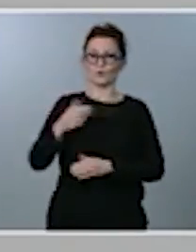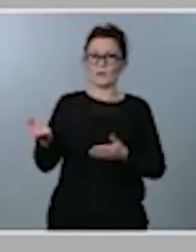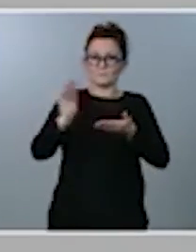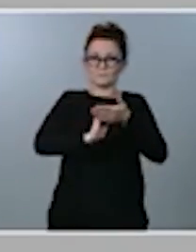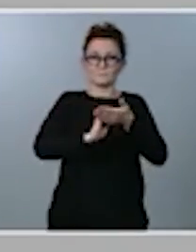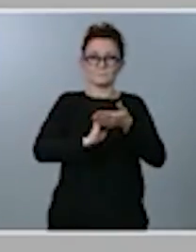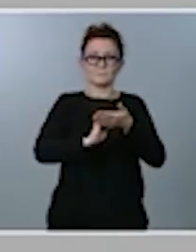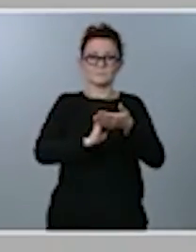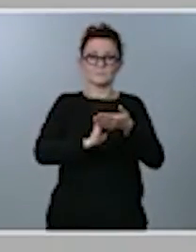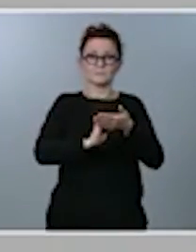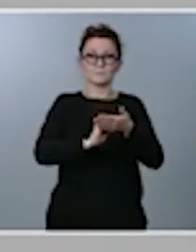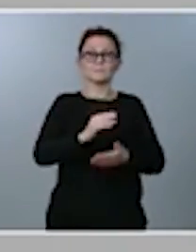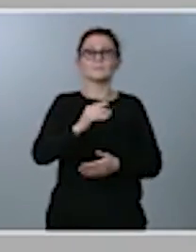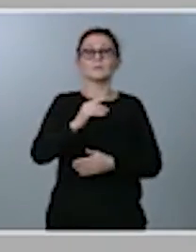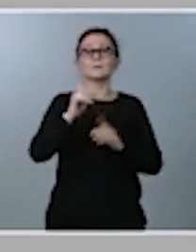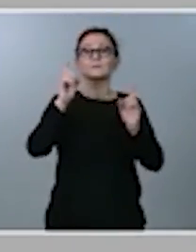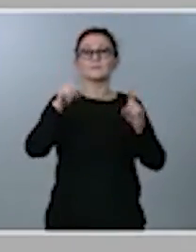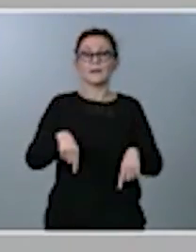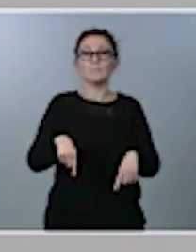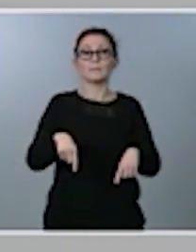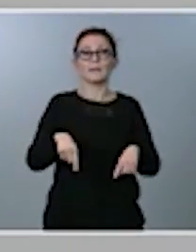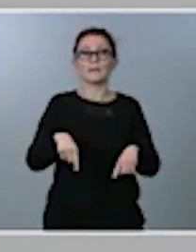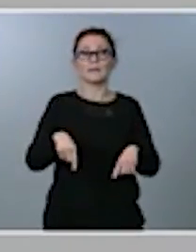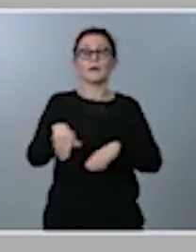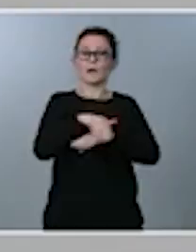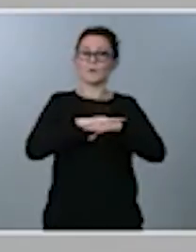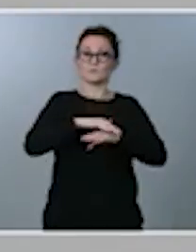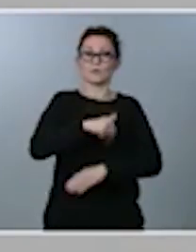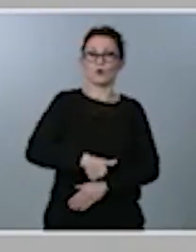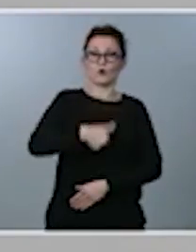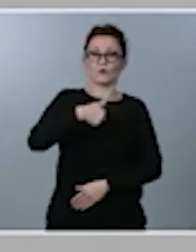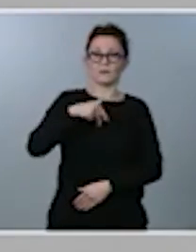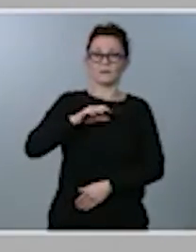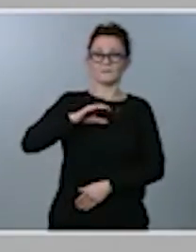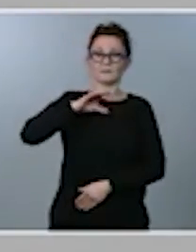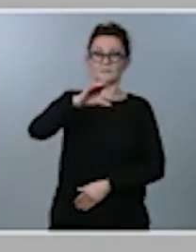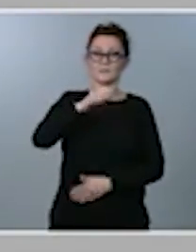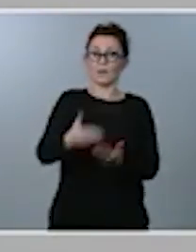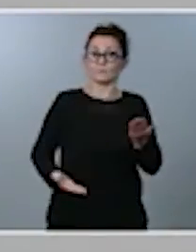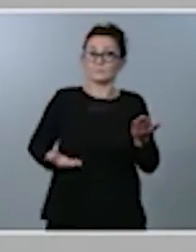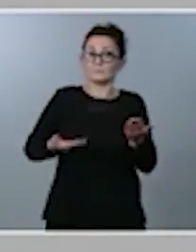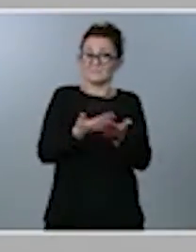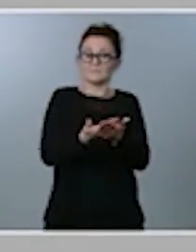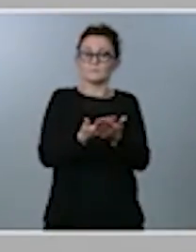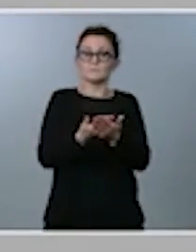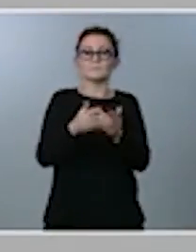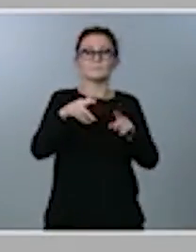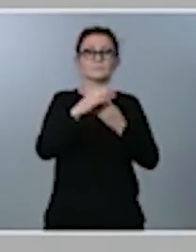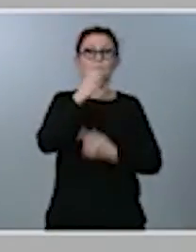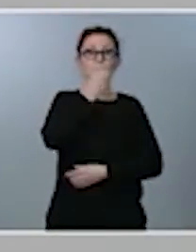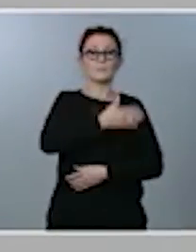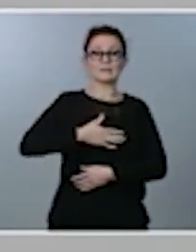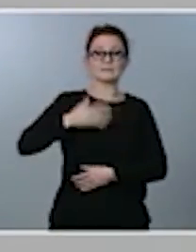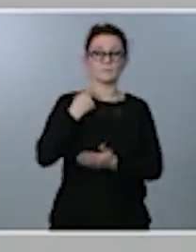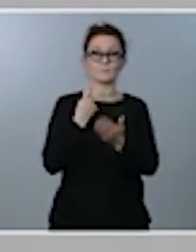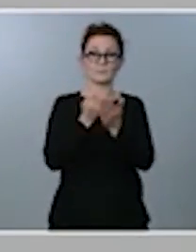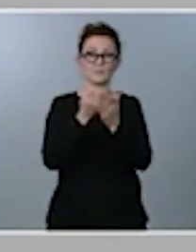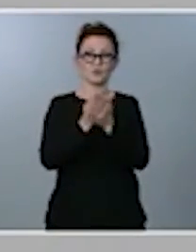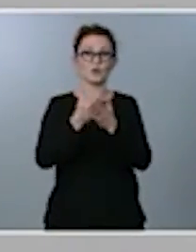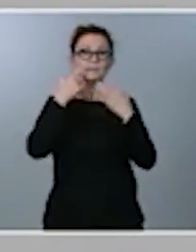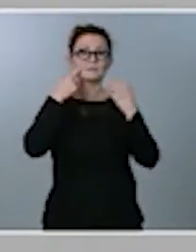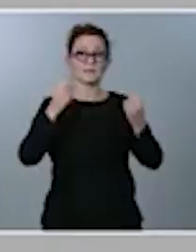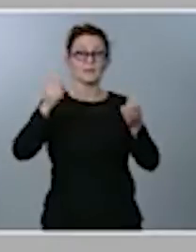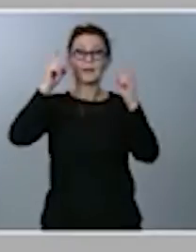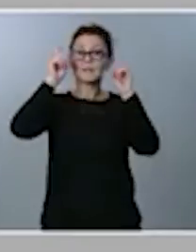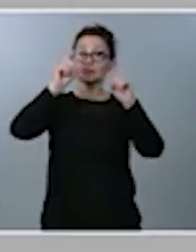también contribuyendo desde la Administración General del Estado para que el Estado del Bienestar, pensiones, sanidad y educación se